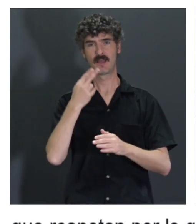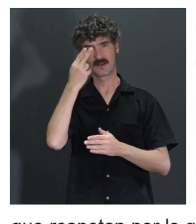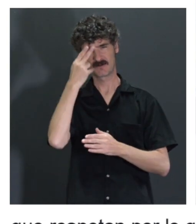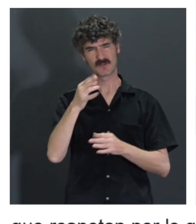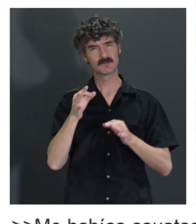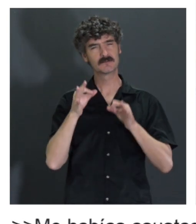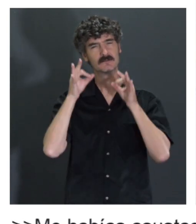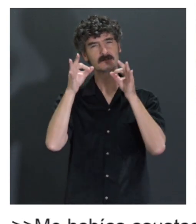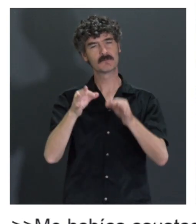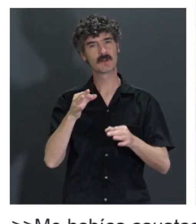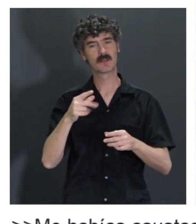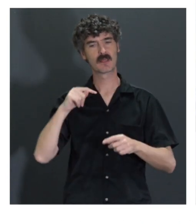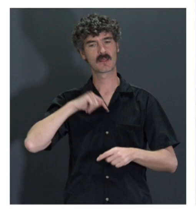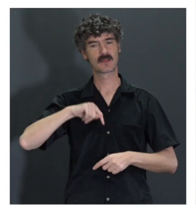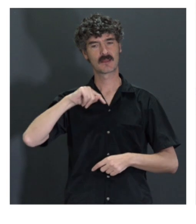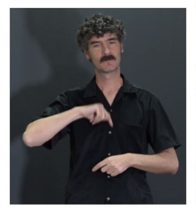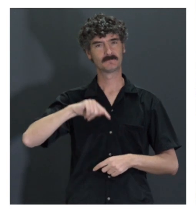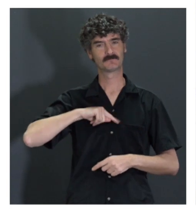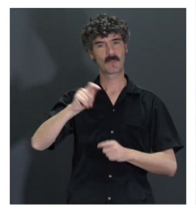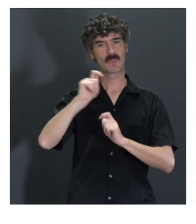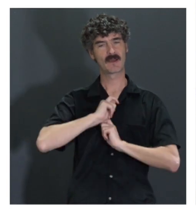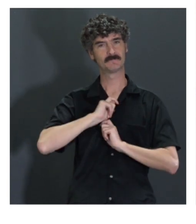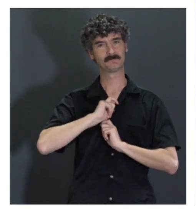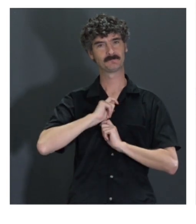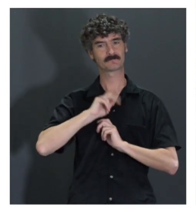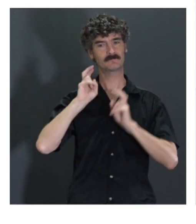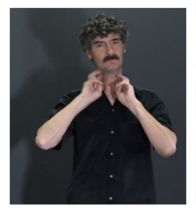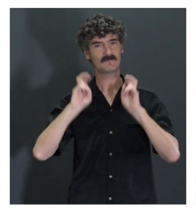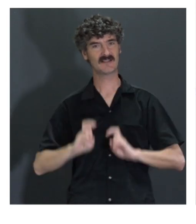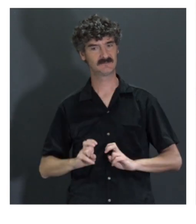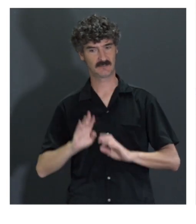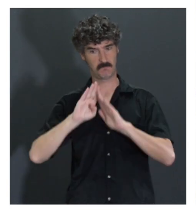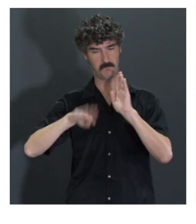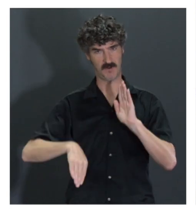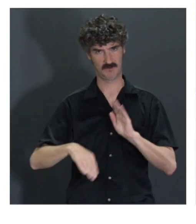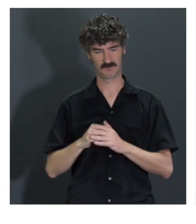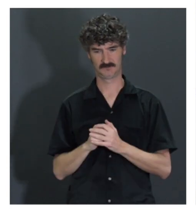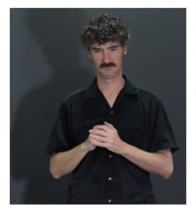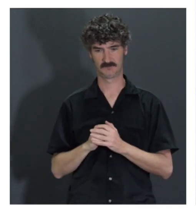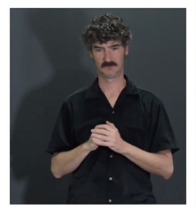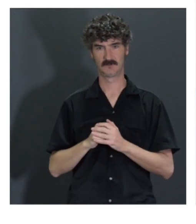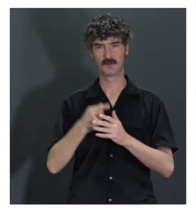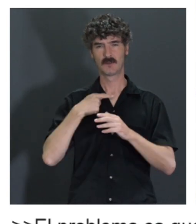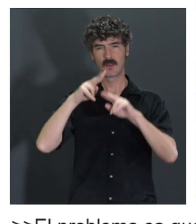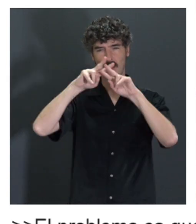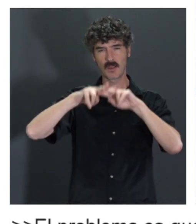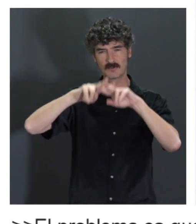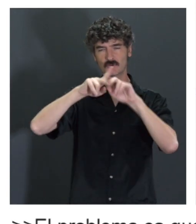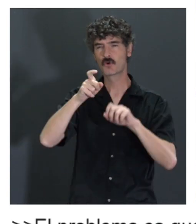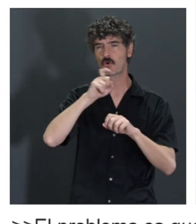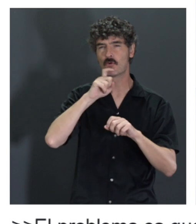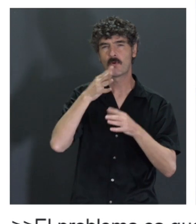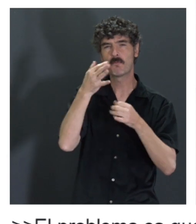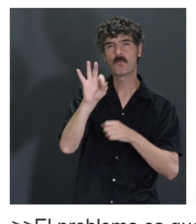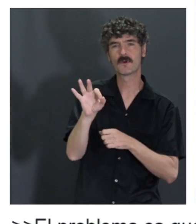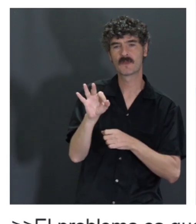porque eso genera bastante estrés al resto de conductores y se está estudiando también el ver cómo puede